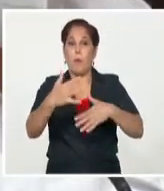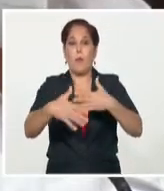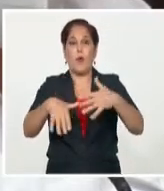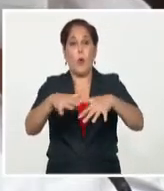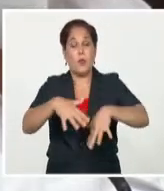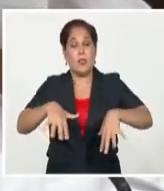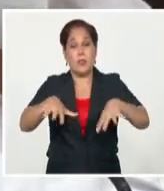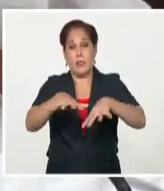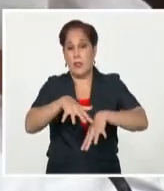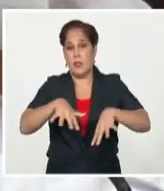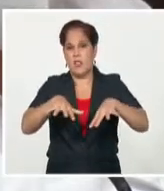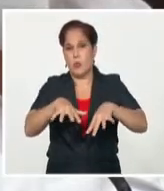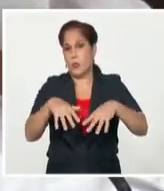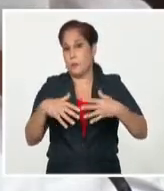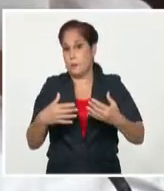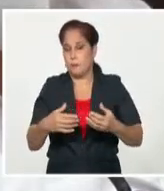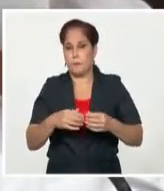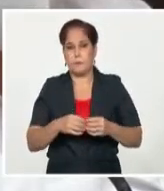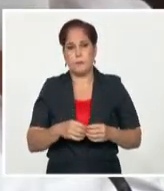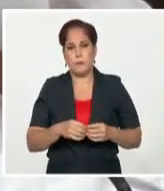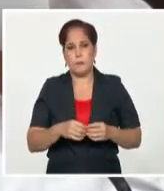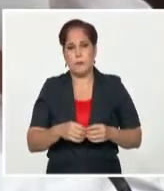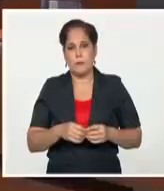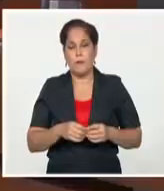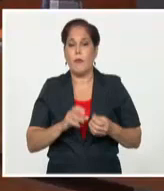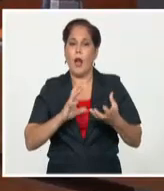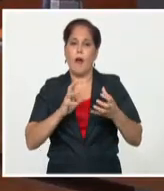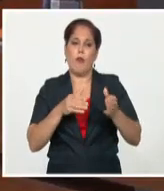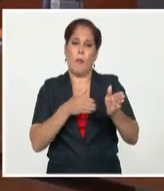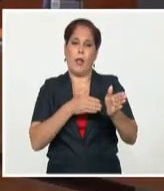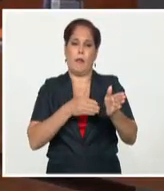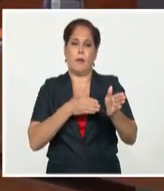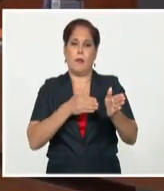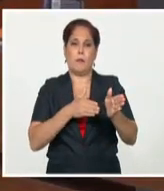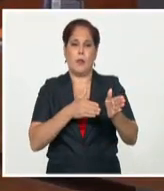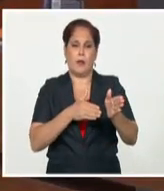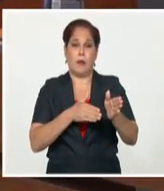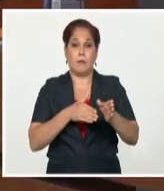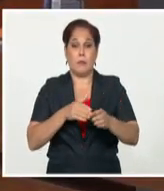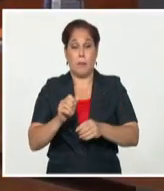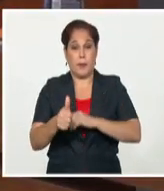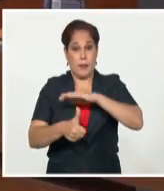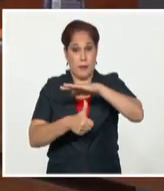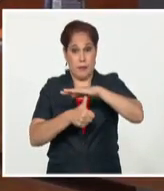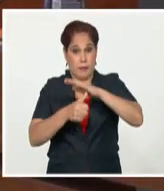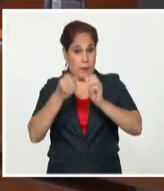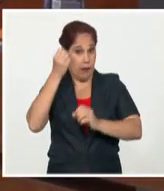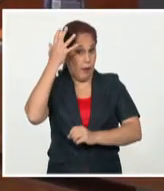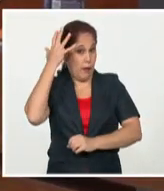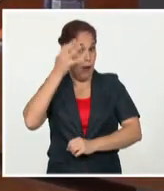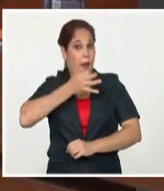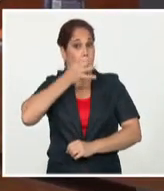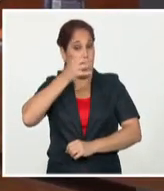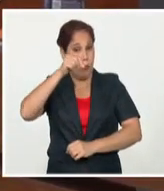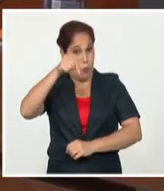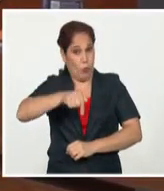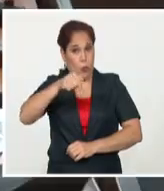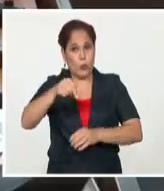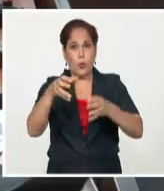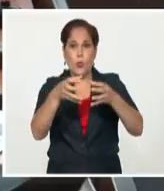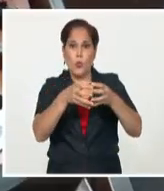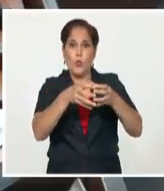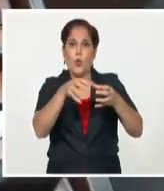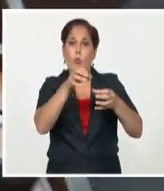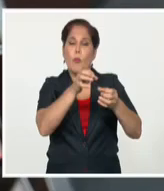recae sobre nuestra conducta individual. El presidente Miguel Díaz Canel Bermúdez consideró que hoy, en un grupo de